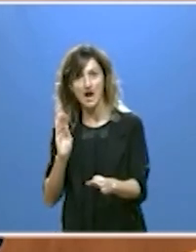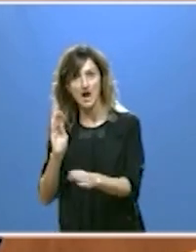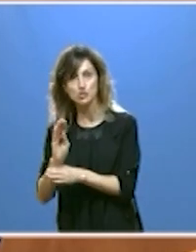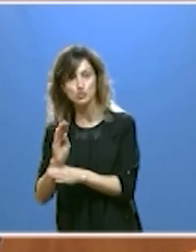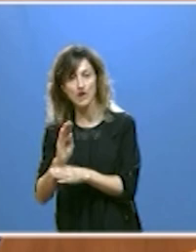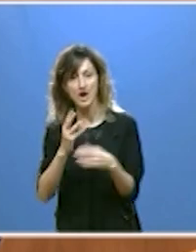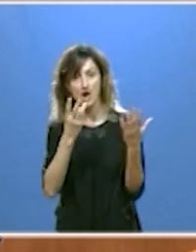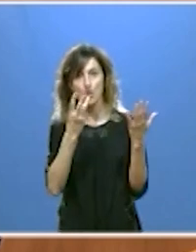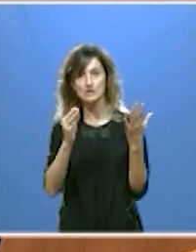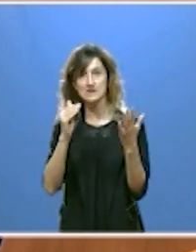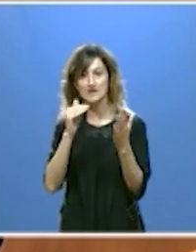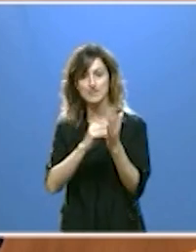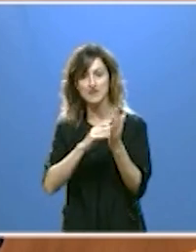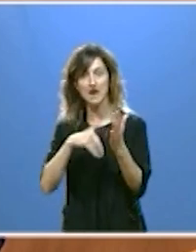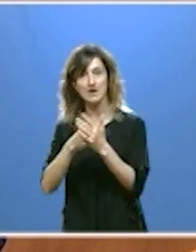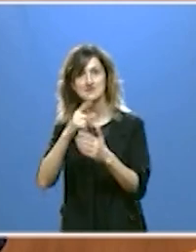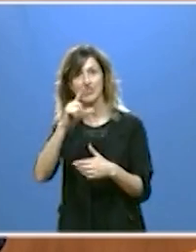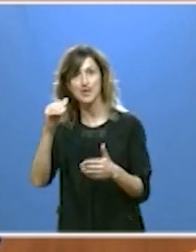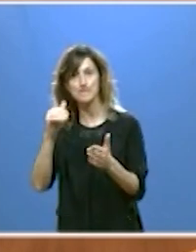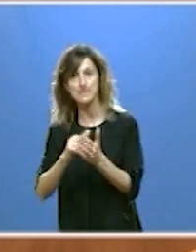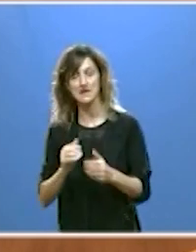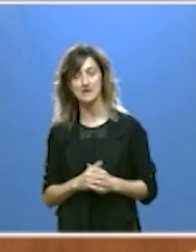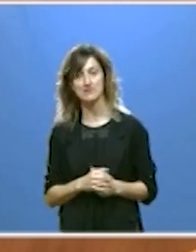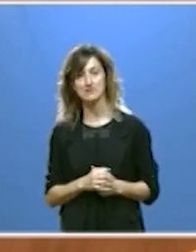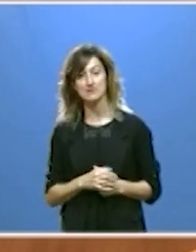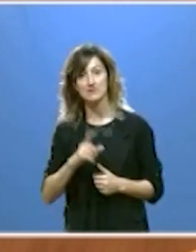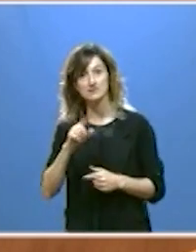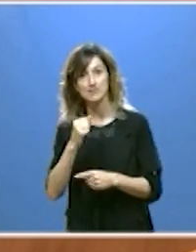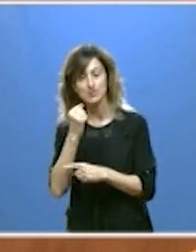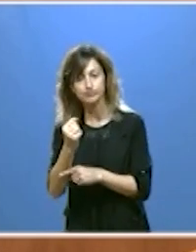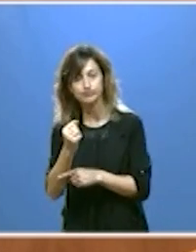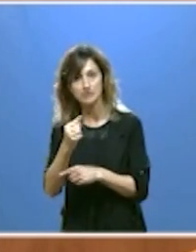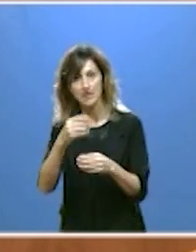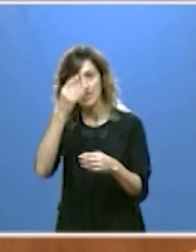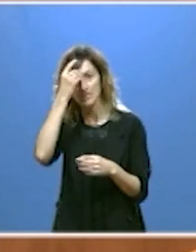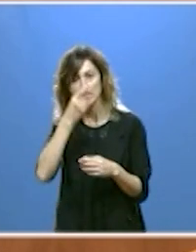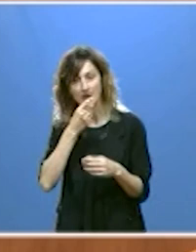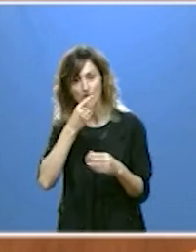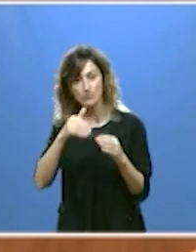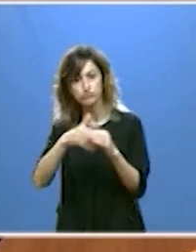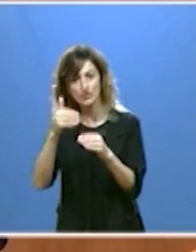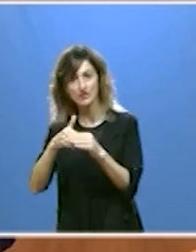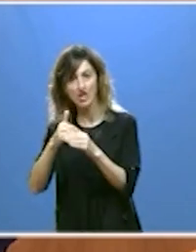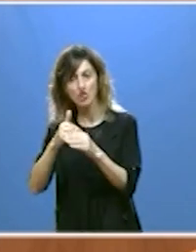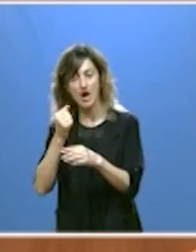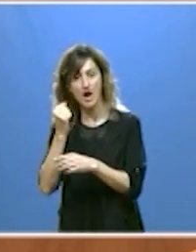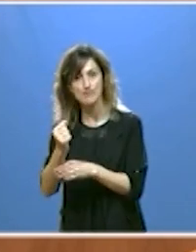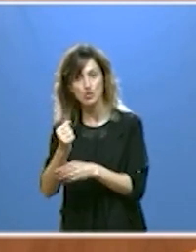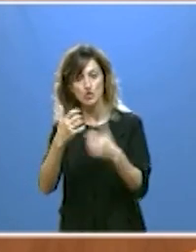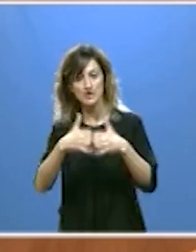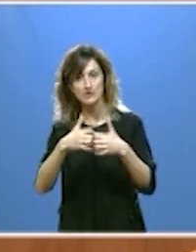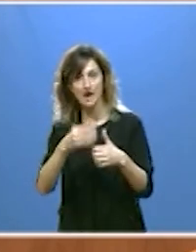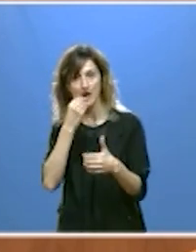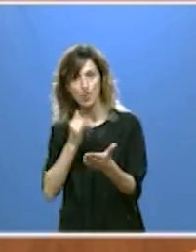de 80.000 a 100.000 euros apoyando la modernización digitalización y la eficiencia de nuestra industria